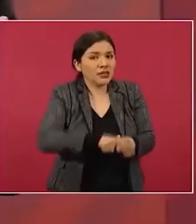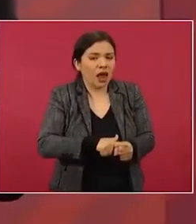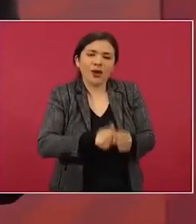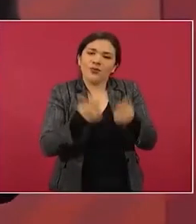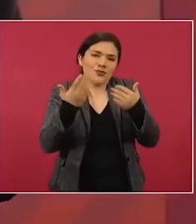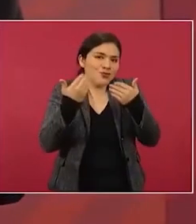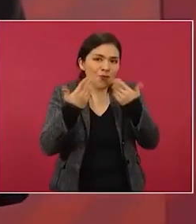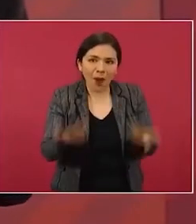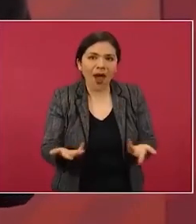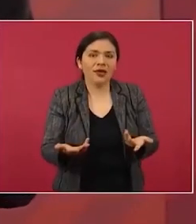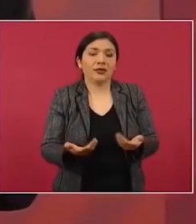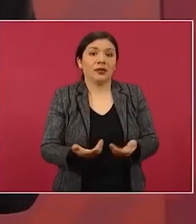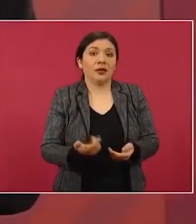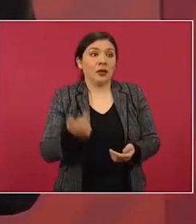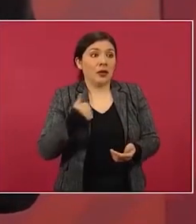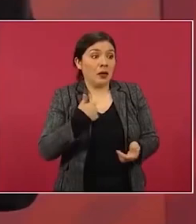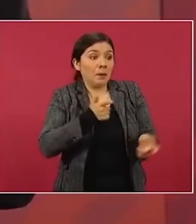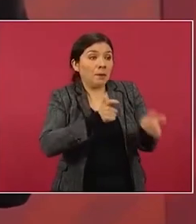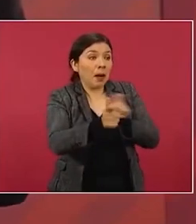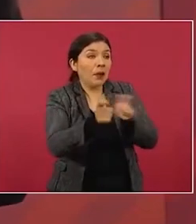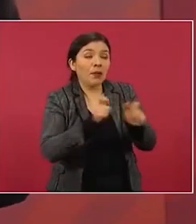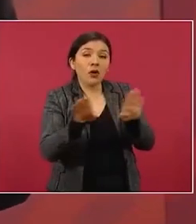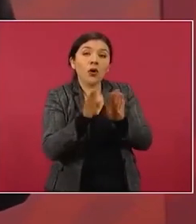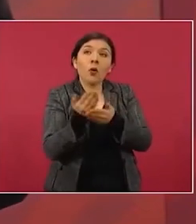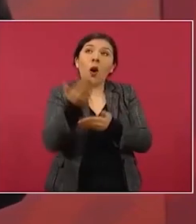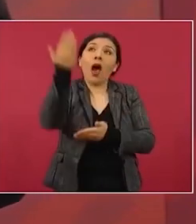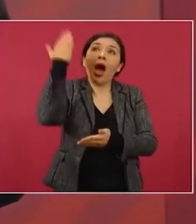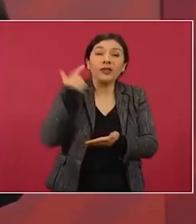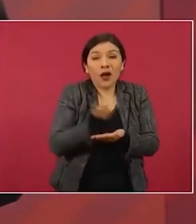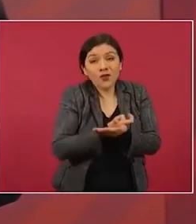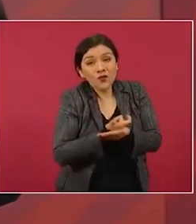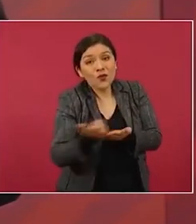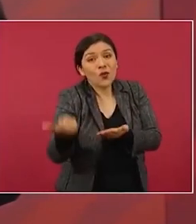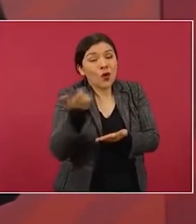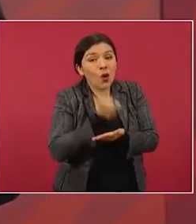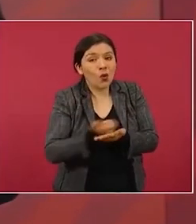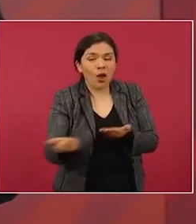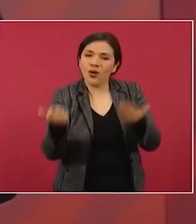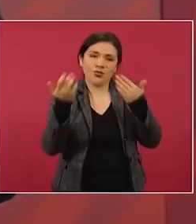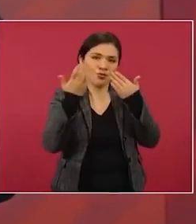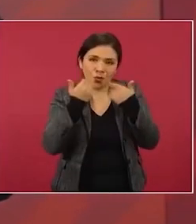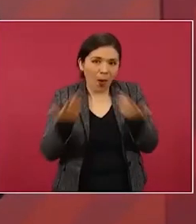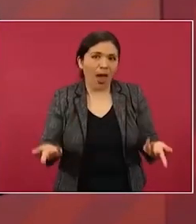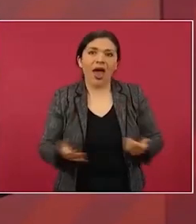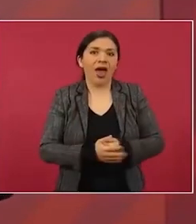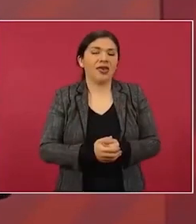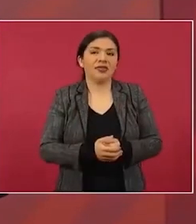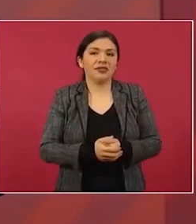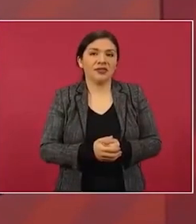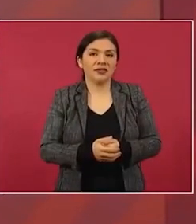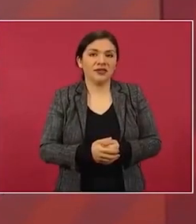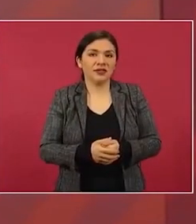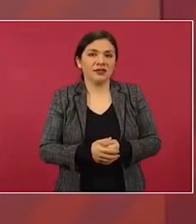no tenemos los sueldos que tenían antes. Seguro privado. Entonces,